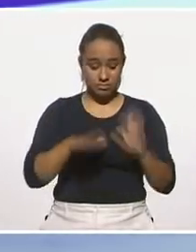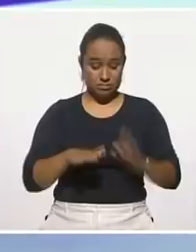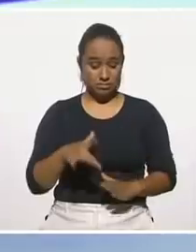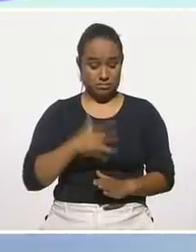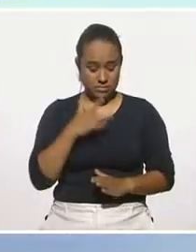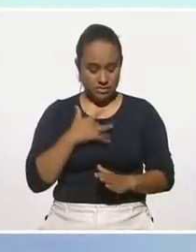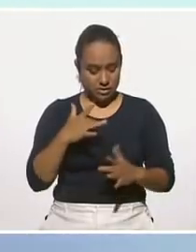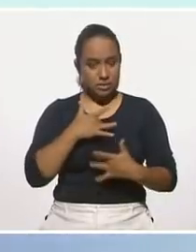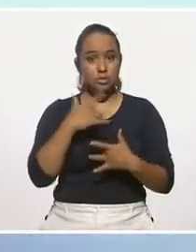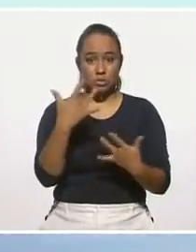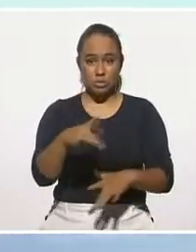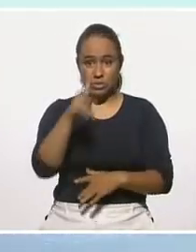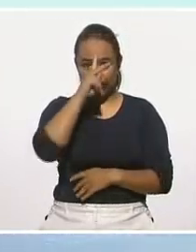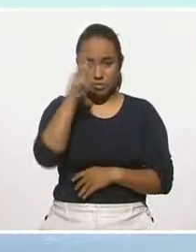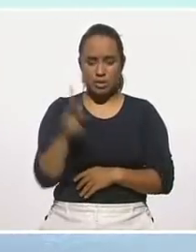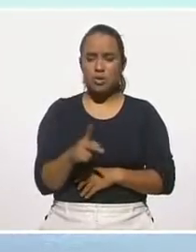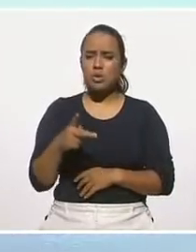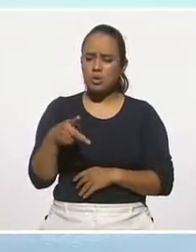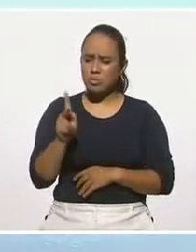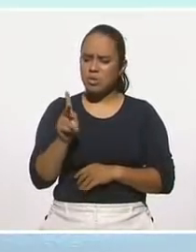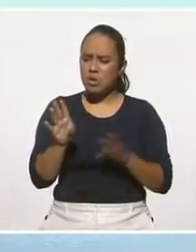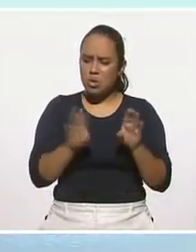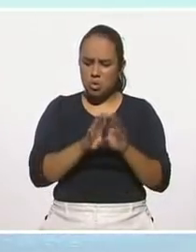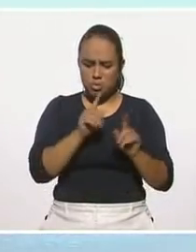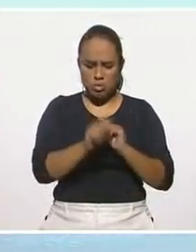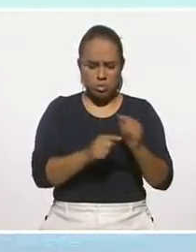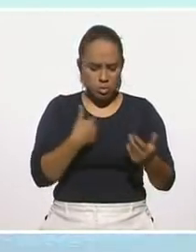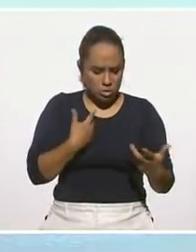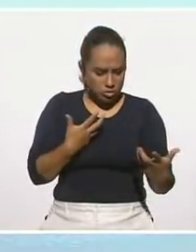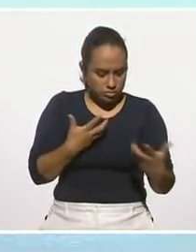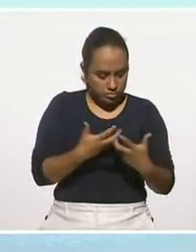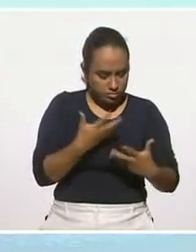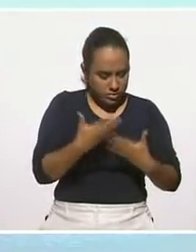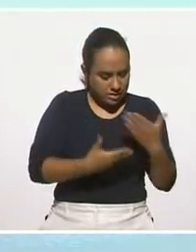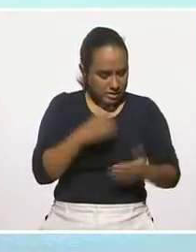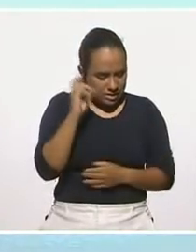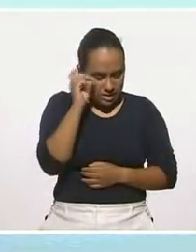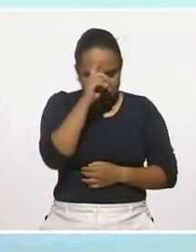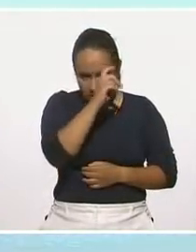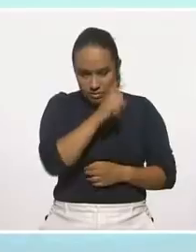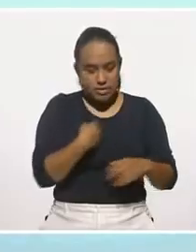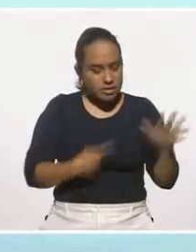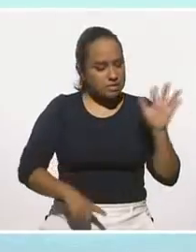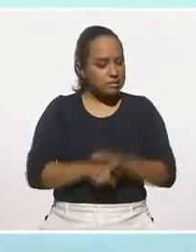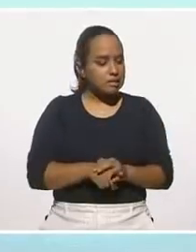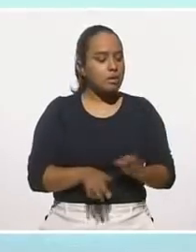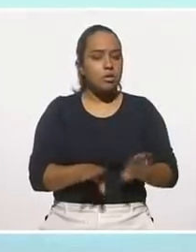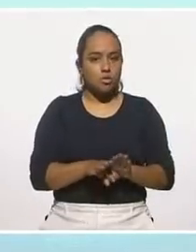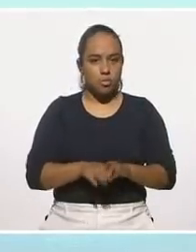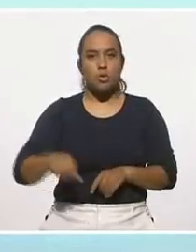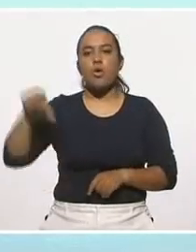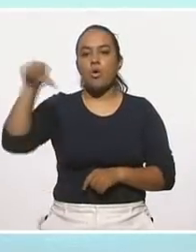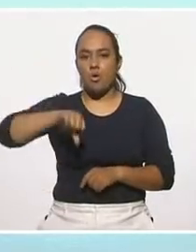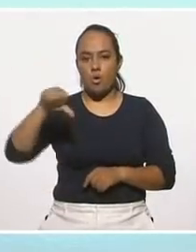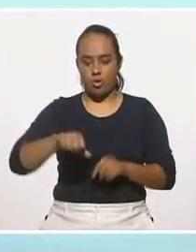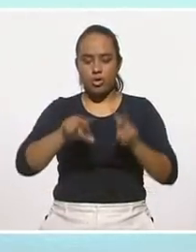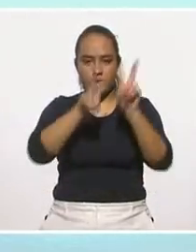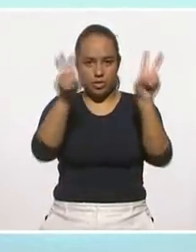causan mucho dolor. Pero entonces, ¿cómo adaptarnos ante cualquier adversidad que se nos presenta? Es el tema que vamos a